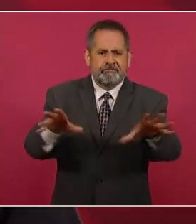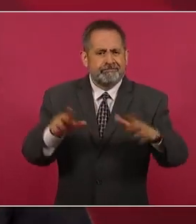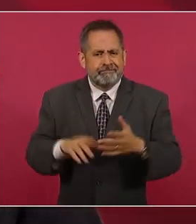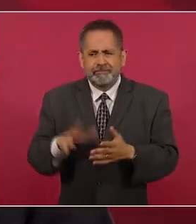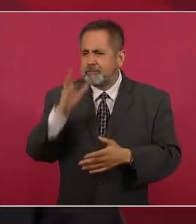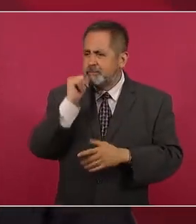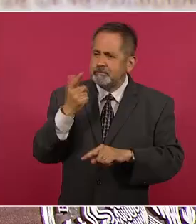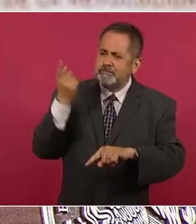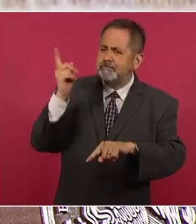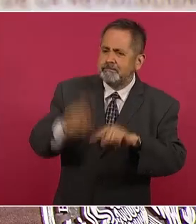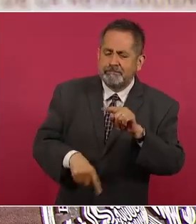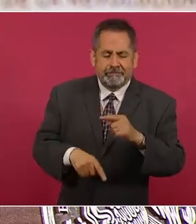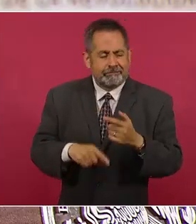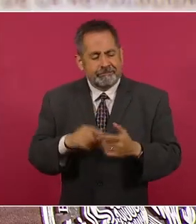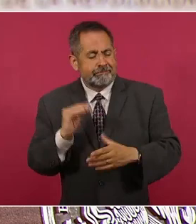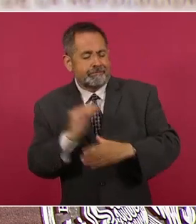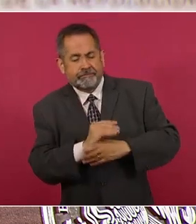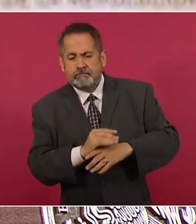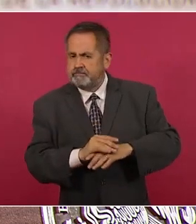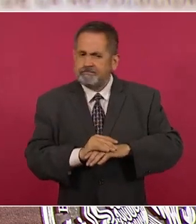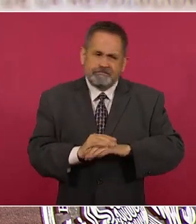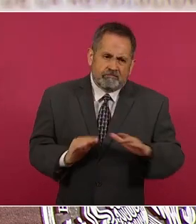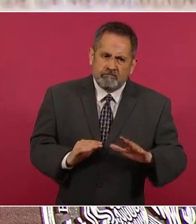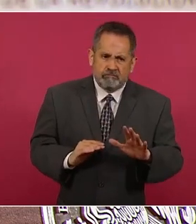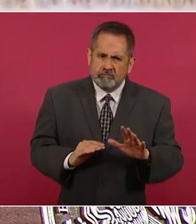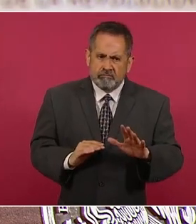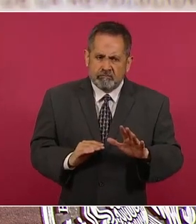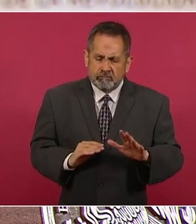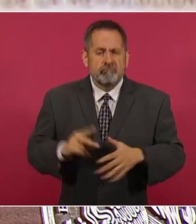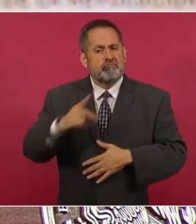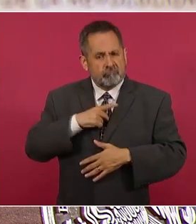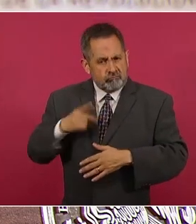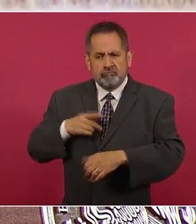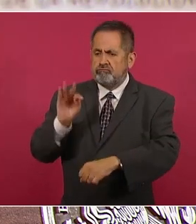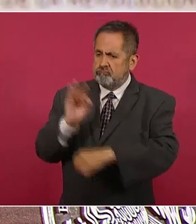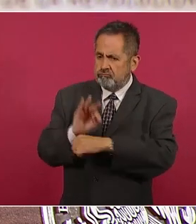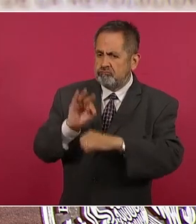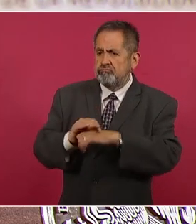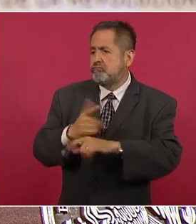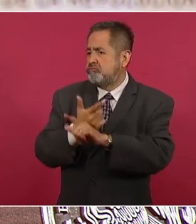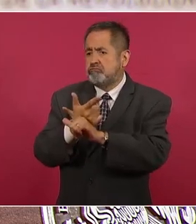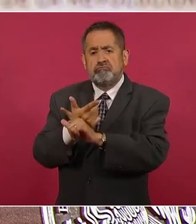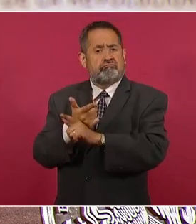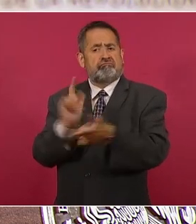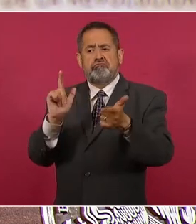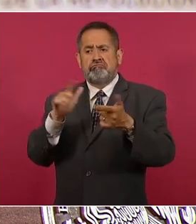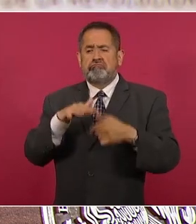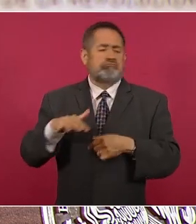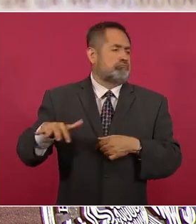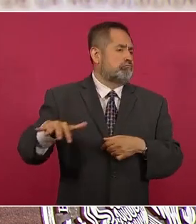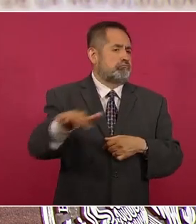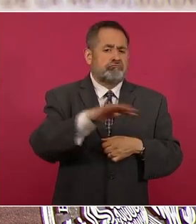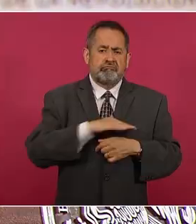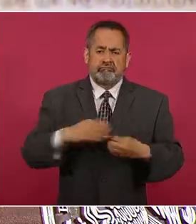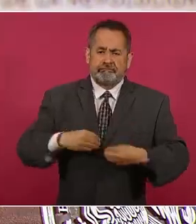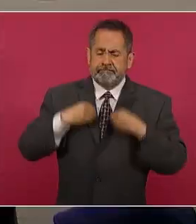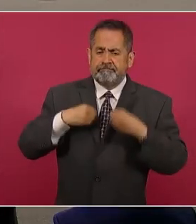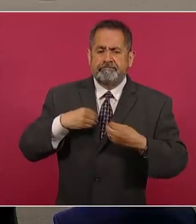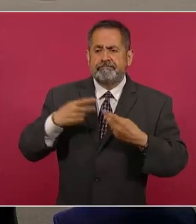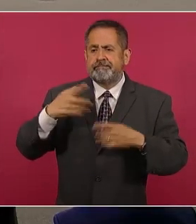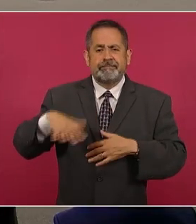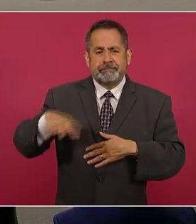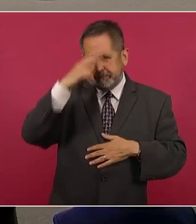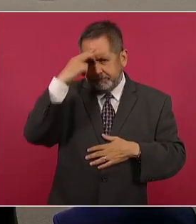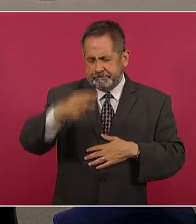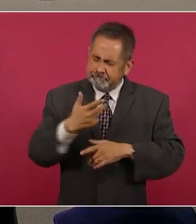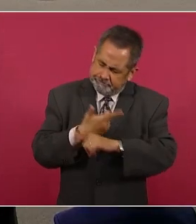inviolable y, por tanto, ser defendida también en todos los campos de la vida republicana de